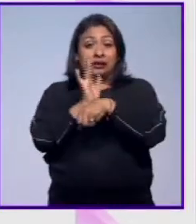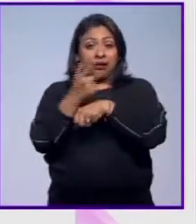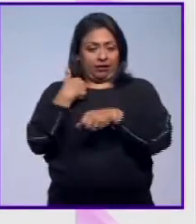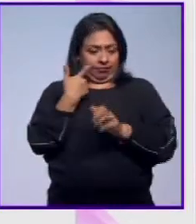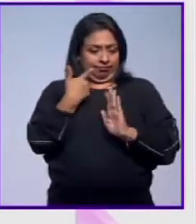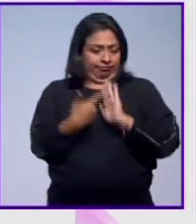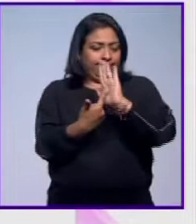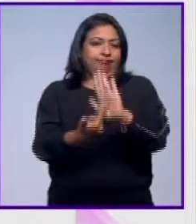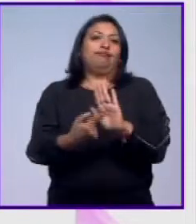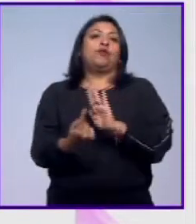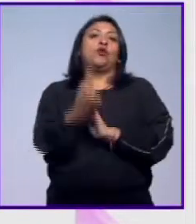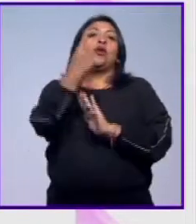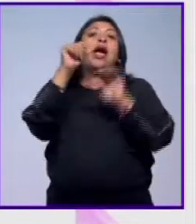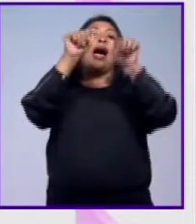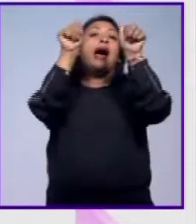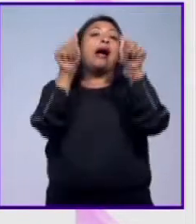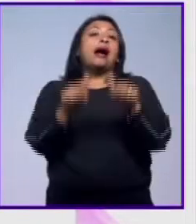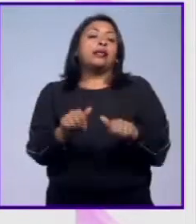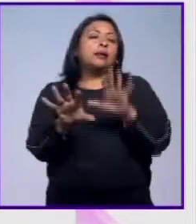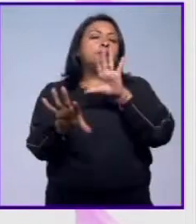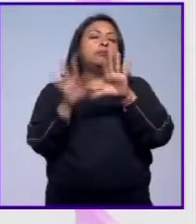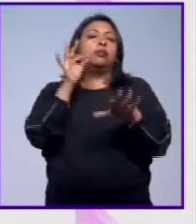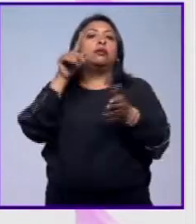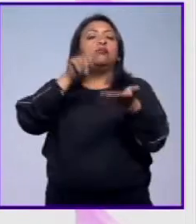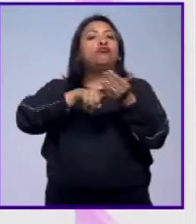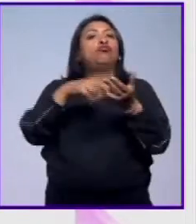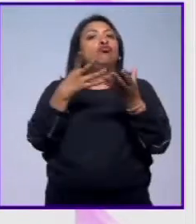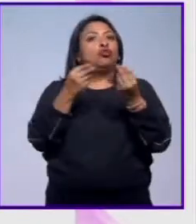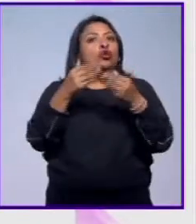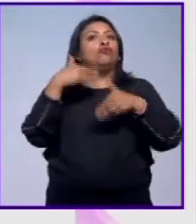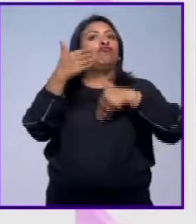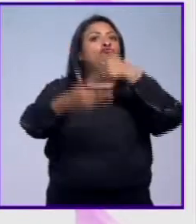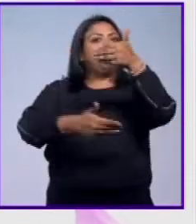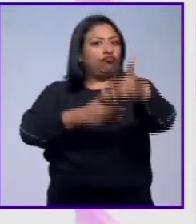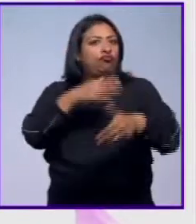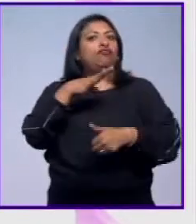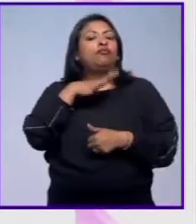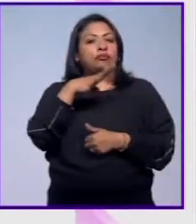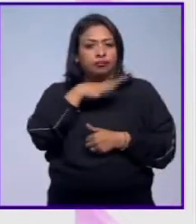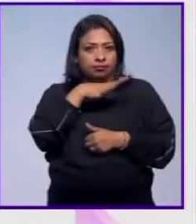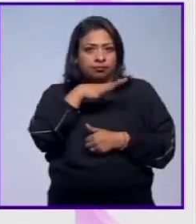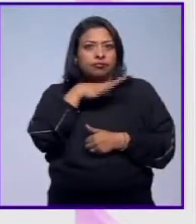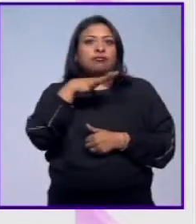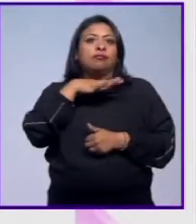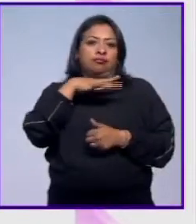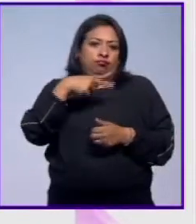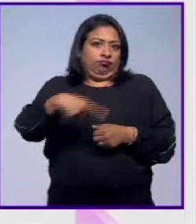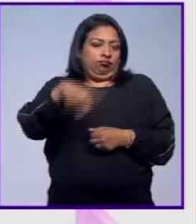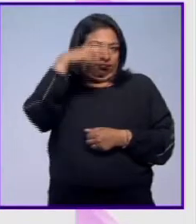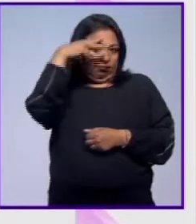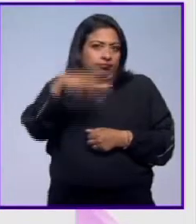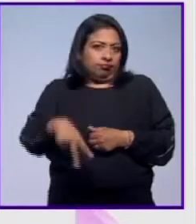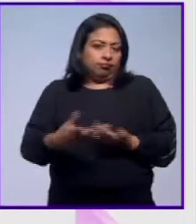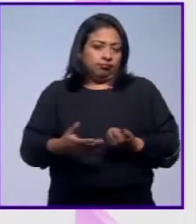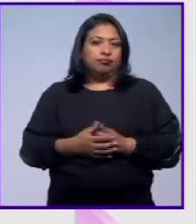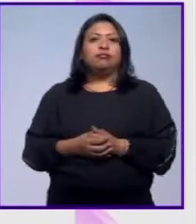de las artes que está muy avanzada en México.